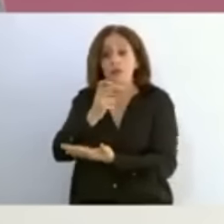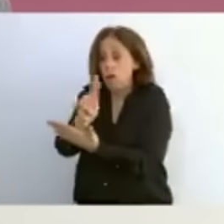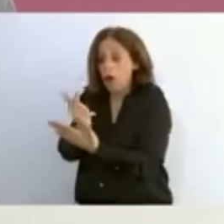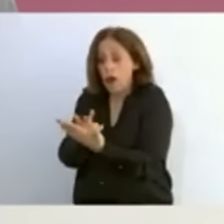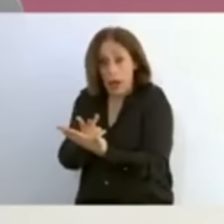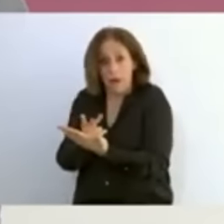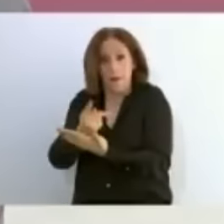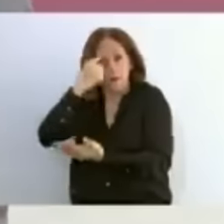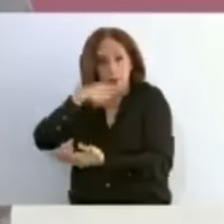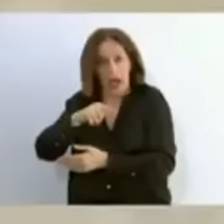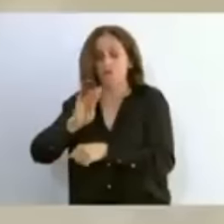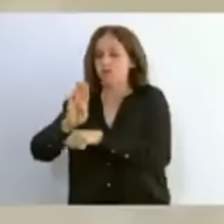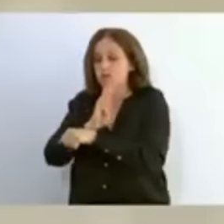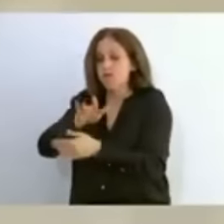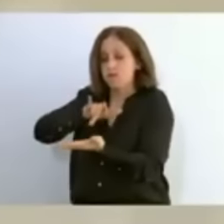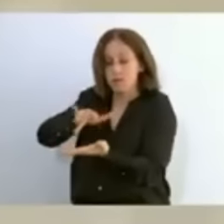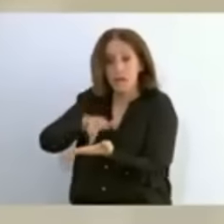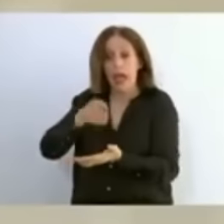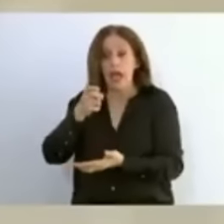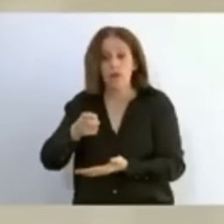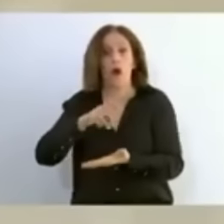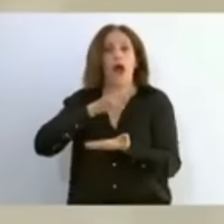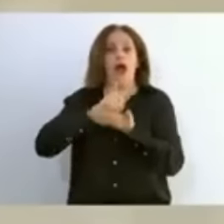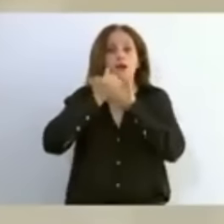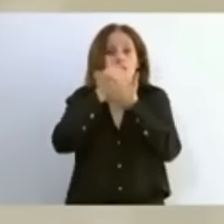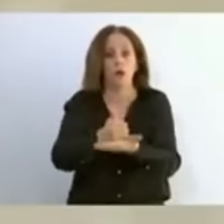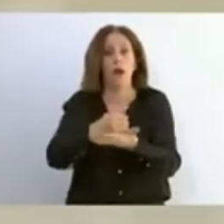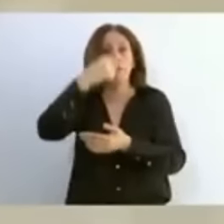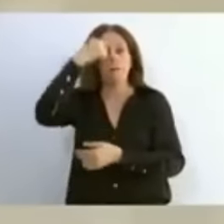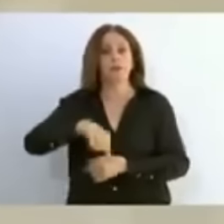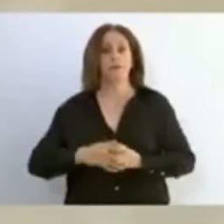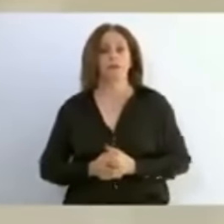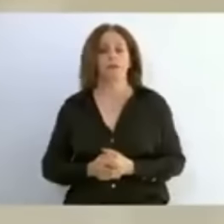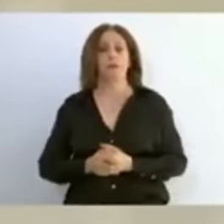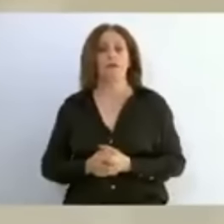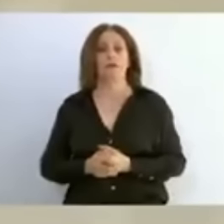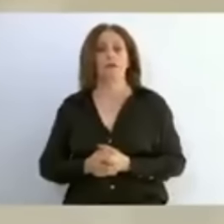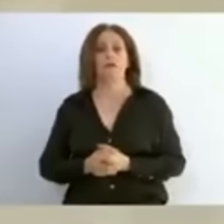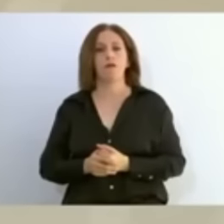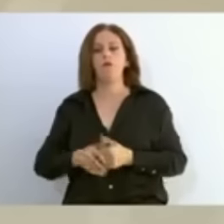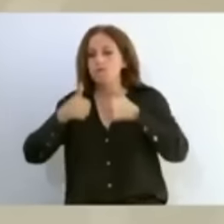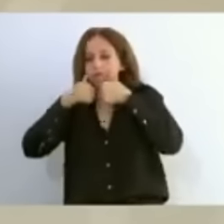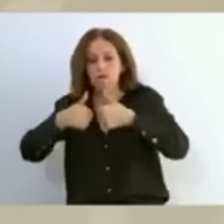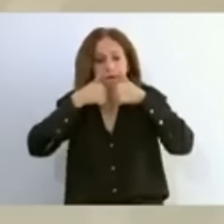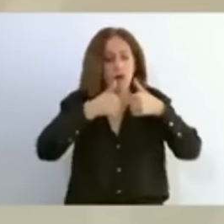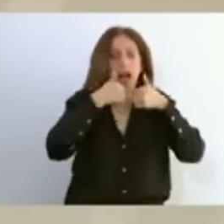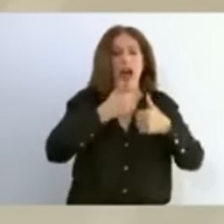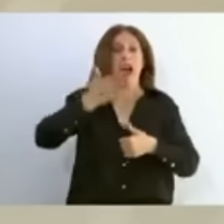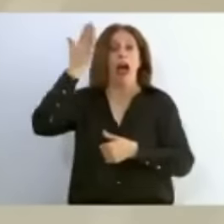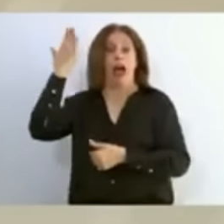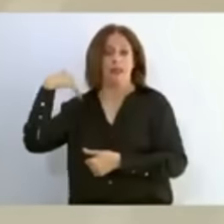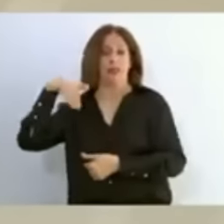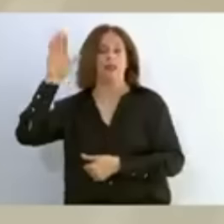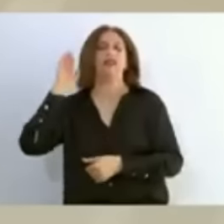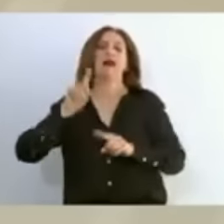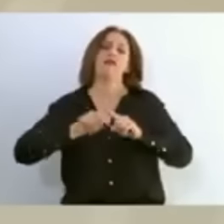cambiado la concepción sobre los programas sociales, dejando de ser un mecanismo de control y compra de voluntades como lo era en